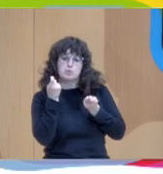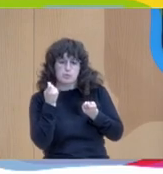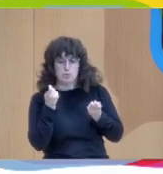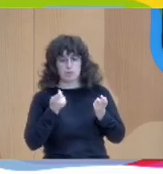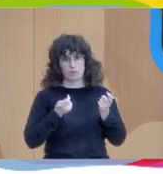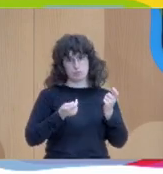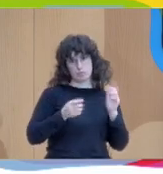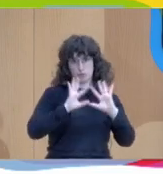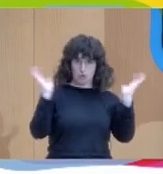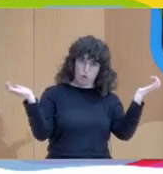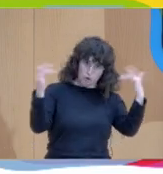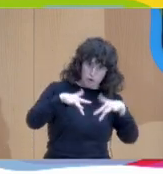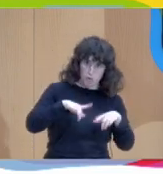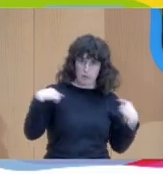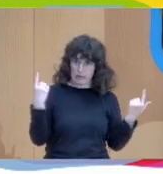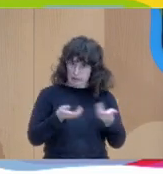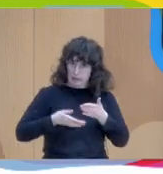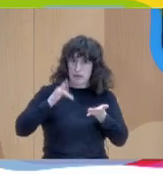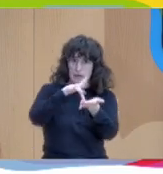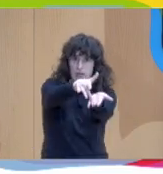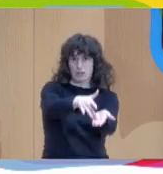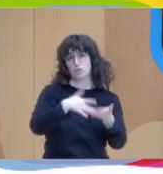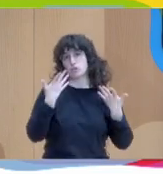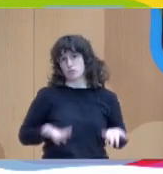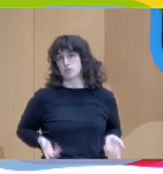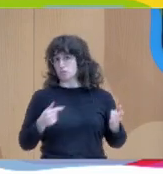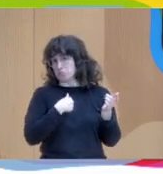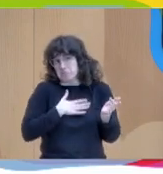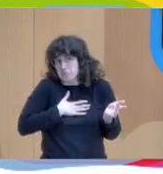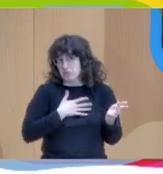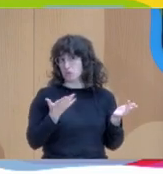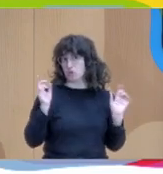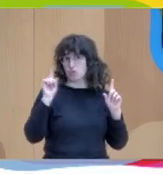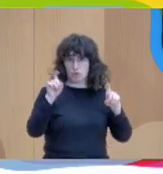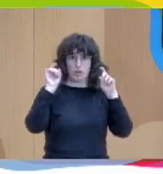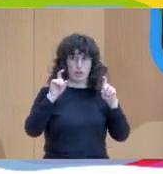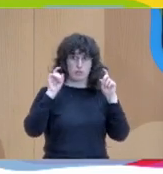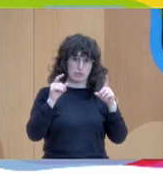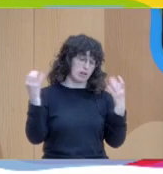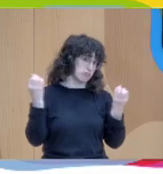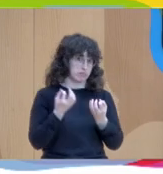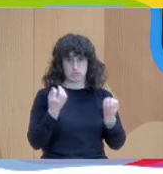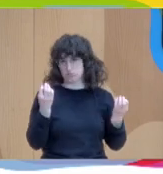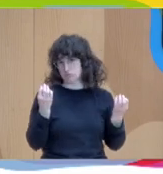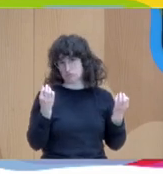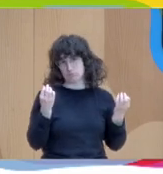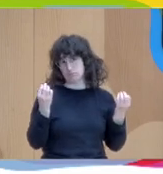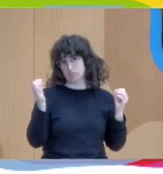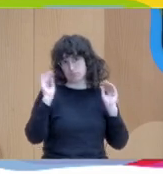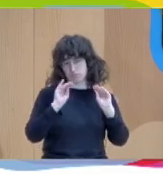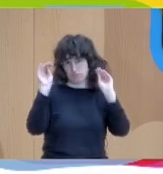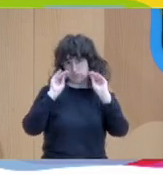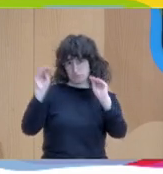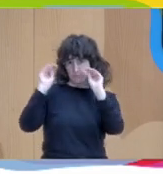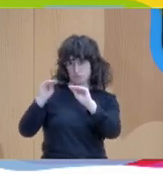encuentros entre nosotros yo en lo que a mí me toca en educación extender la educación o sea la formación en esto